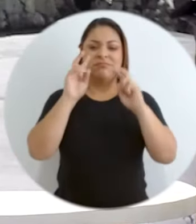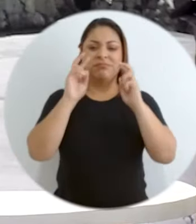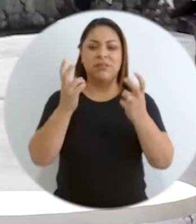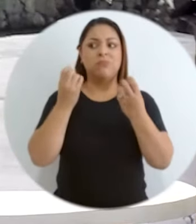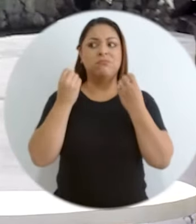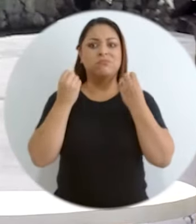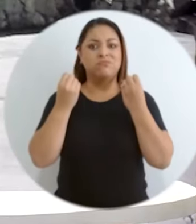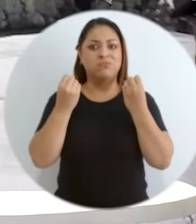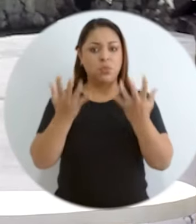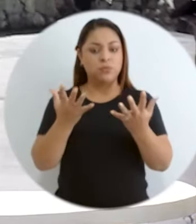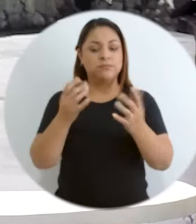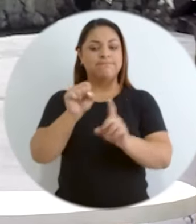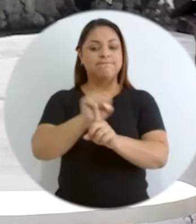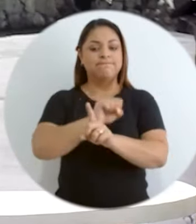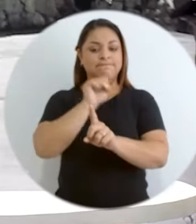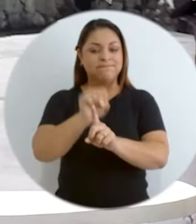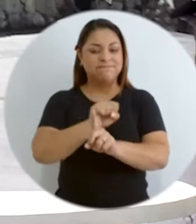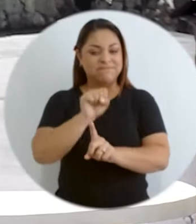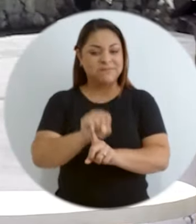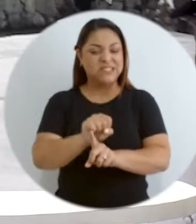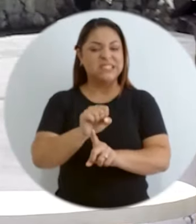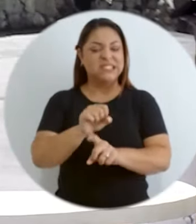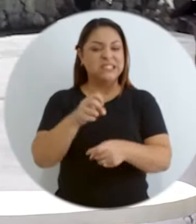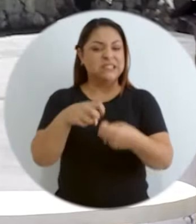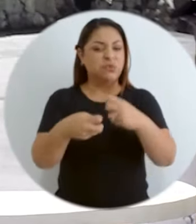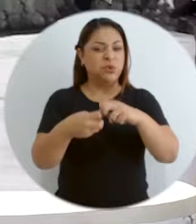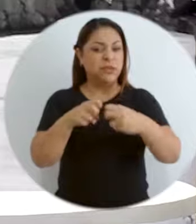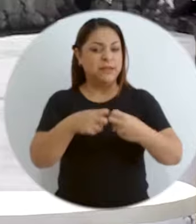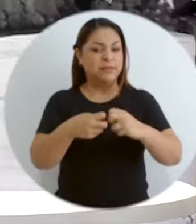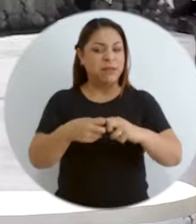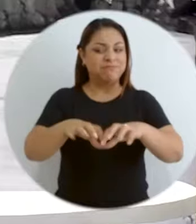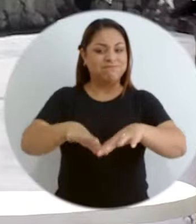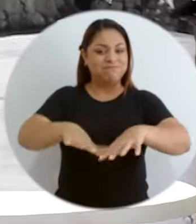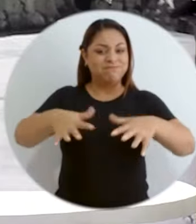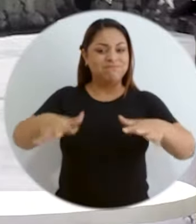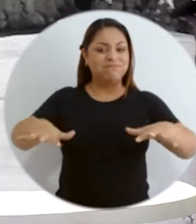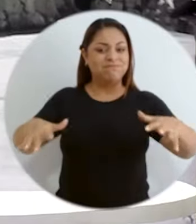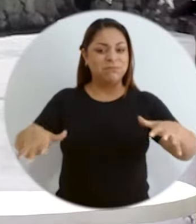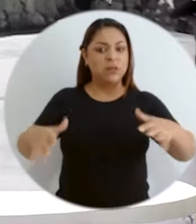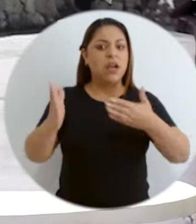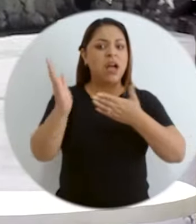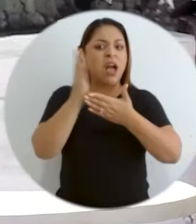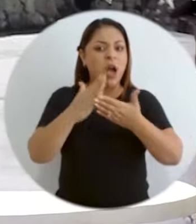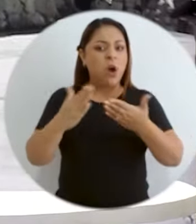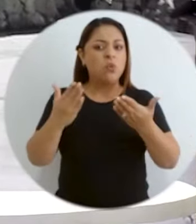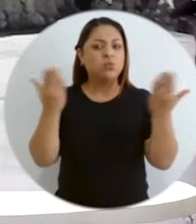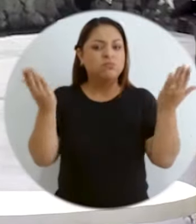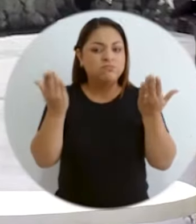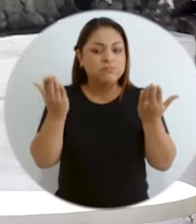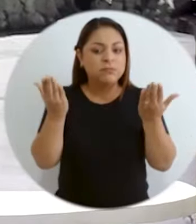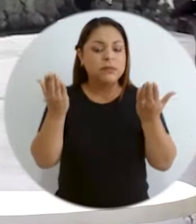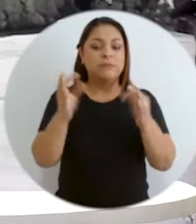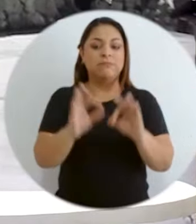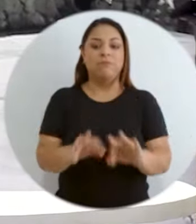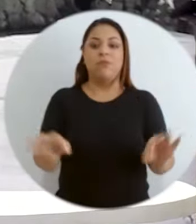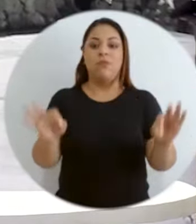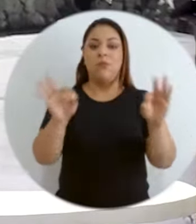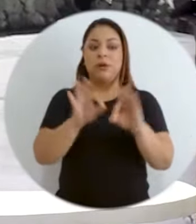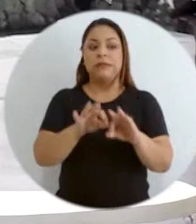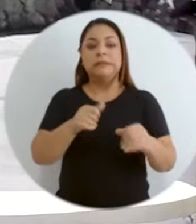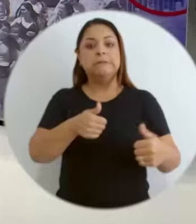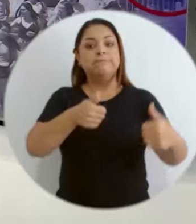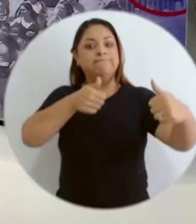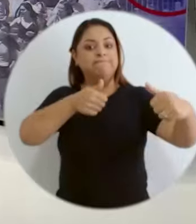relacionan con la problemática de los océanos y que algunas de ellas, como usted dijo, ponerse de acuerdo ya fue algún